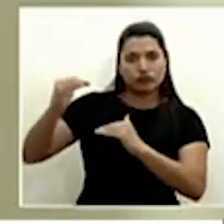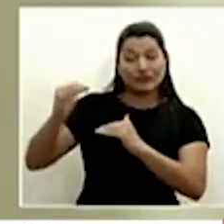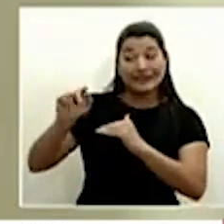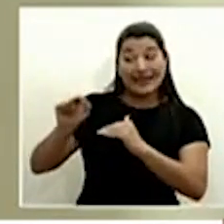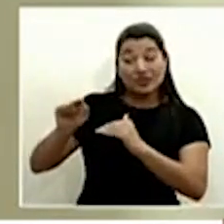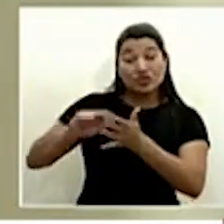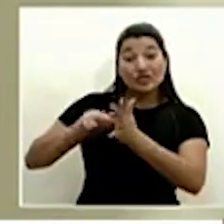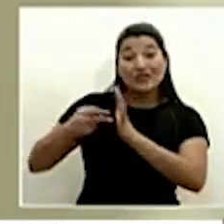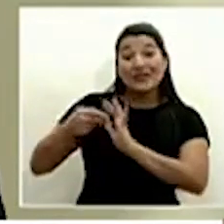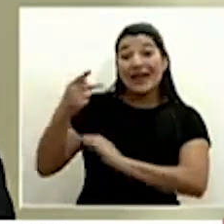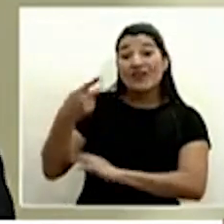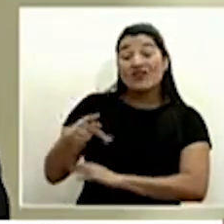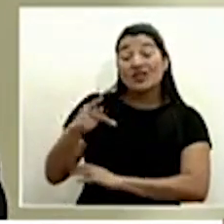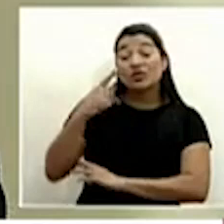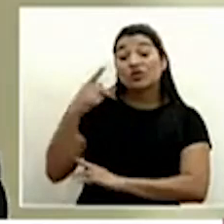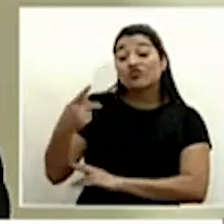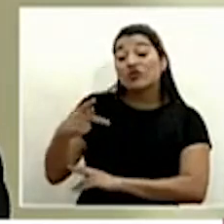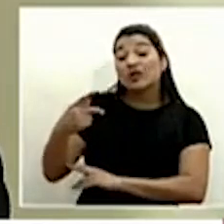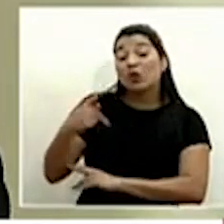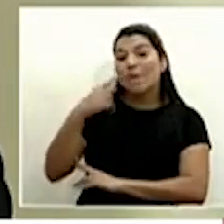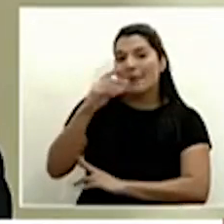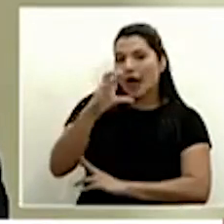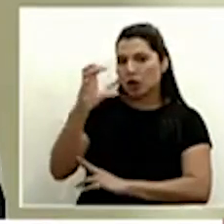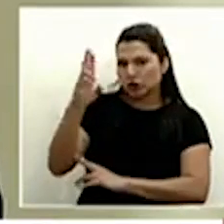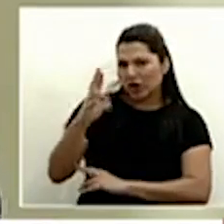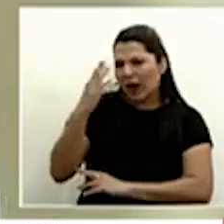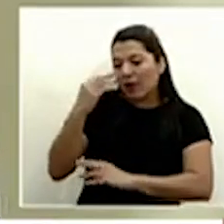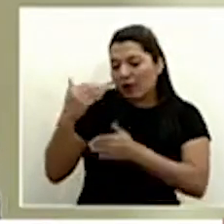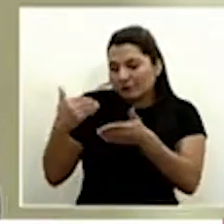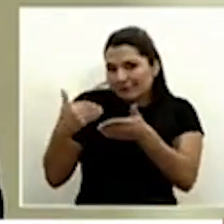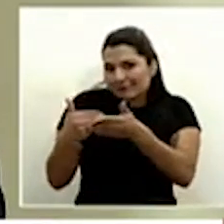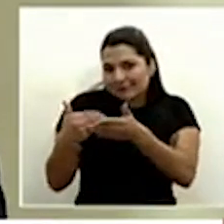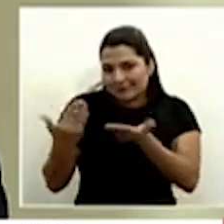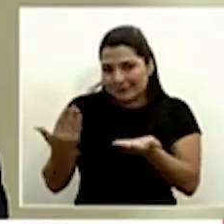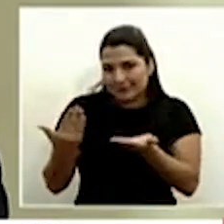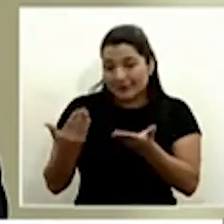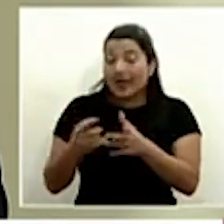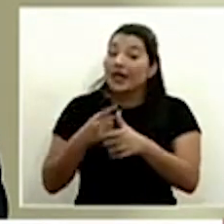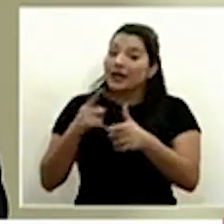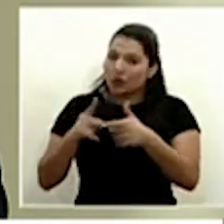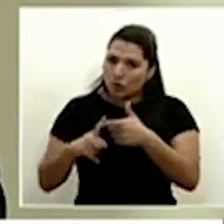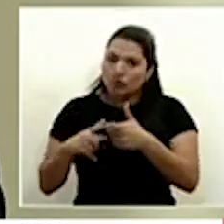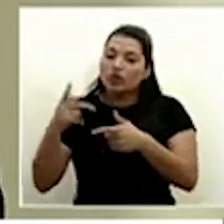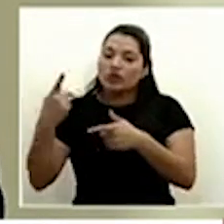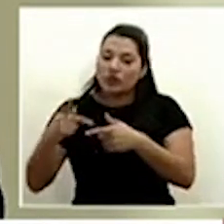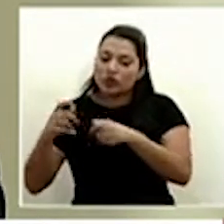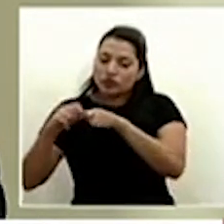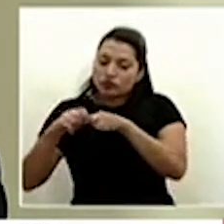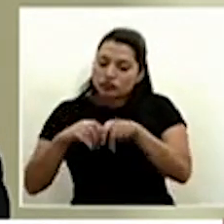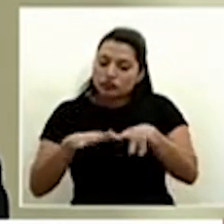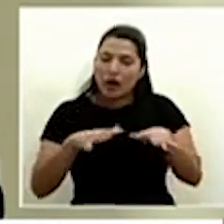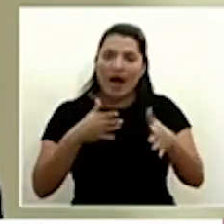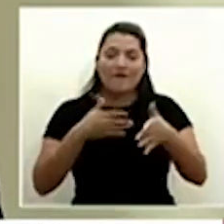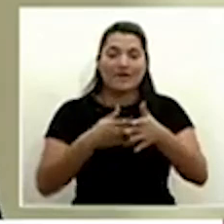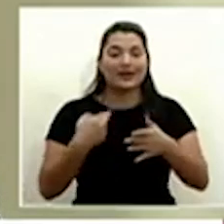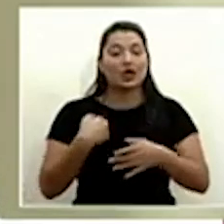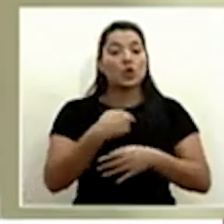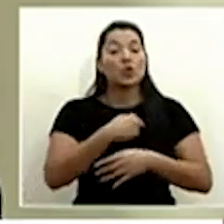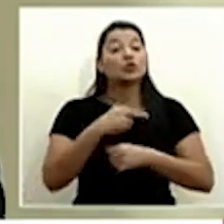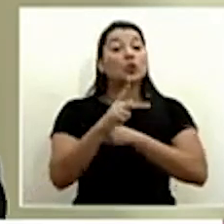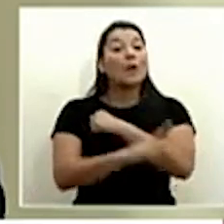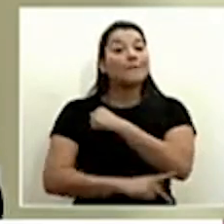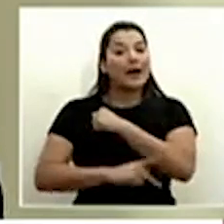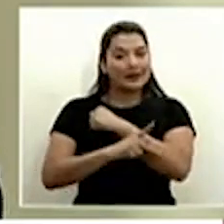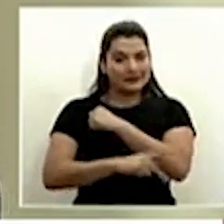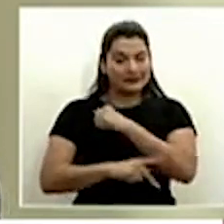carga adicional en el riesgo de que tengamos eventualmente también una transmisión incrementada en nuestro país. Pero son